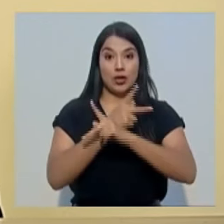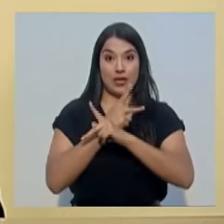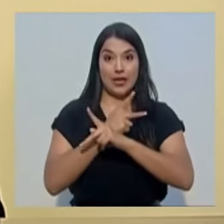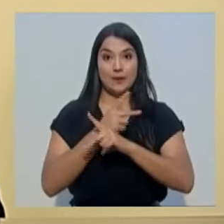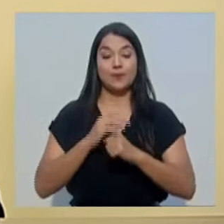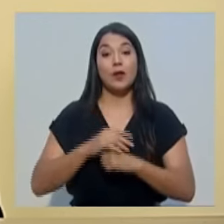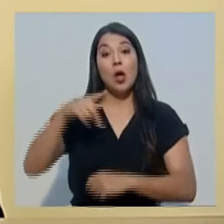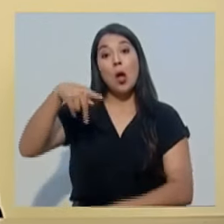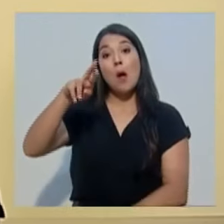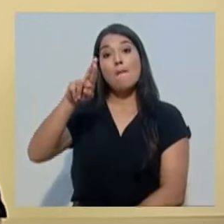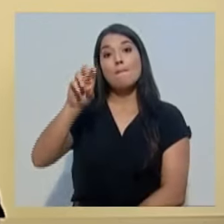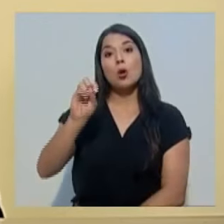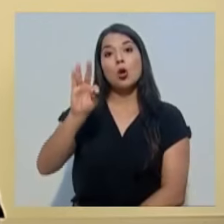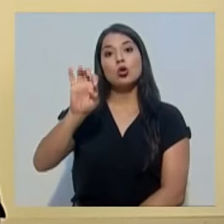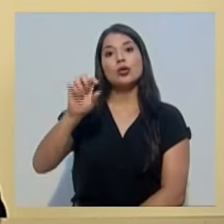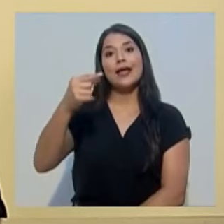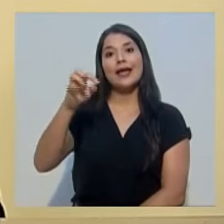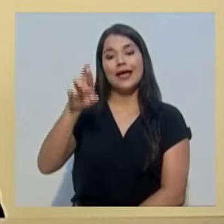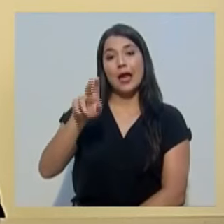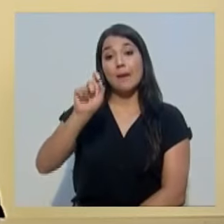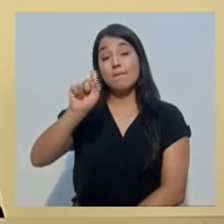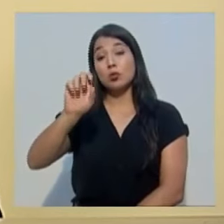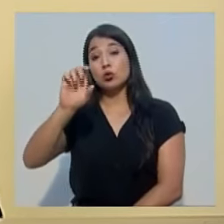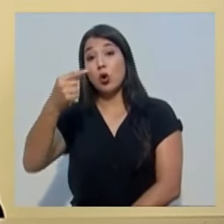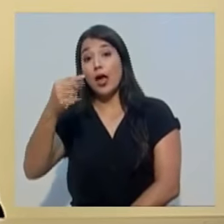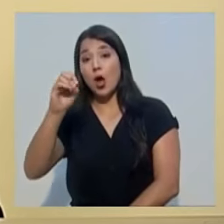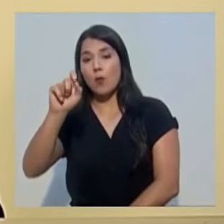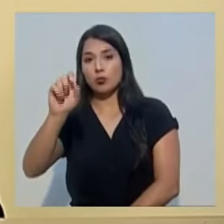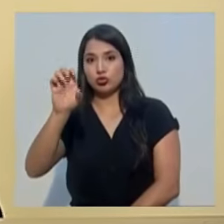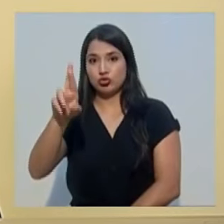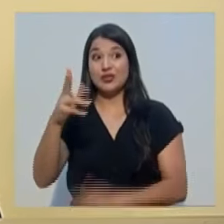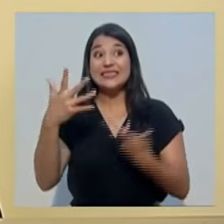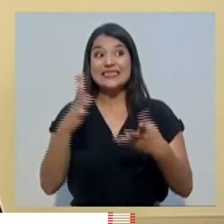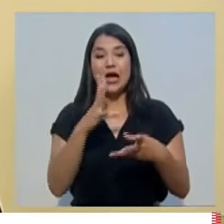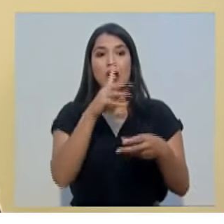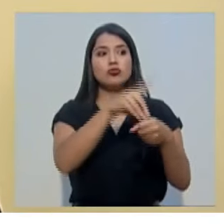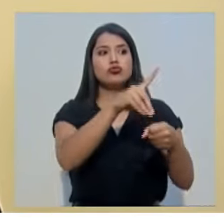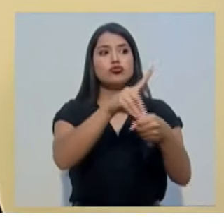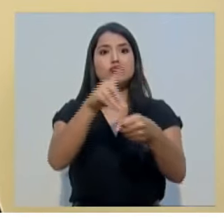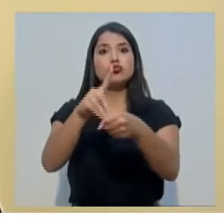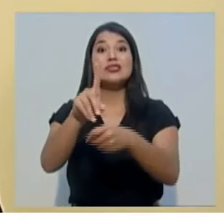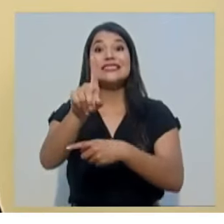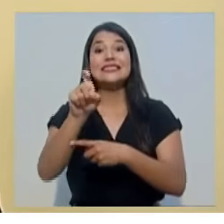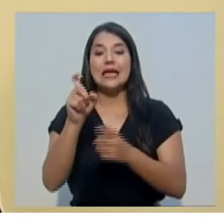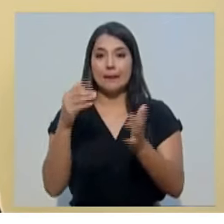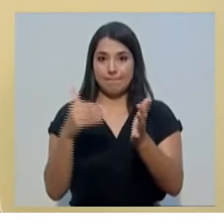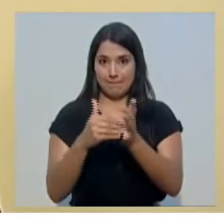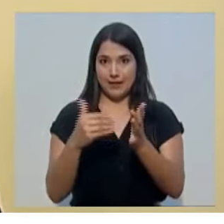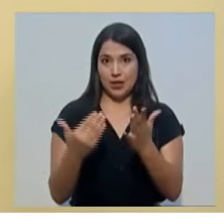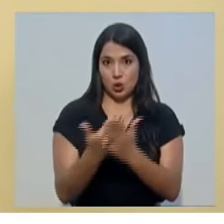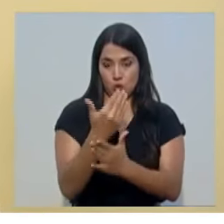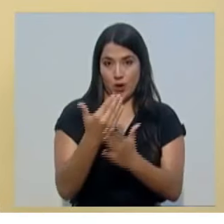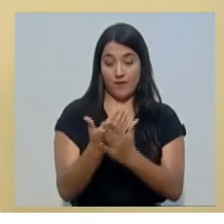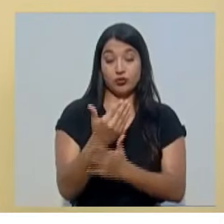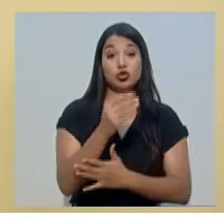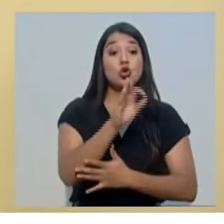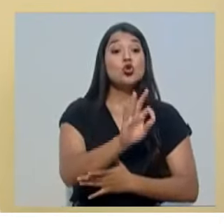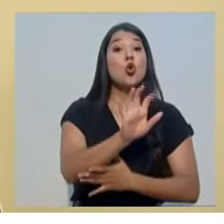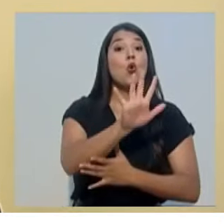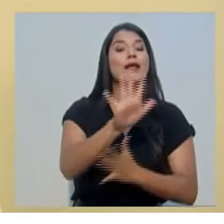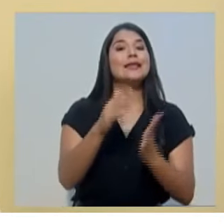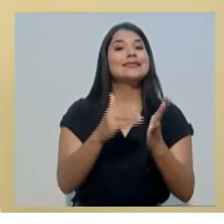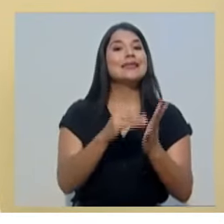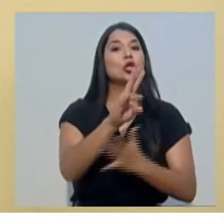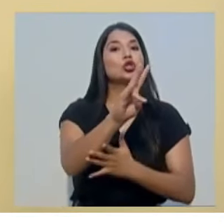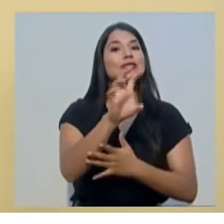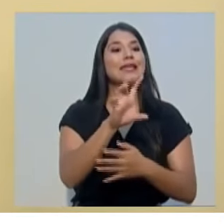realizado casi 100 mil nuevos bonos Proteger depositados. Estos son 95 mil 700